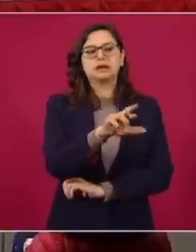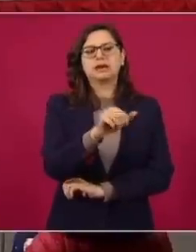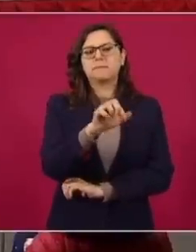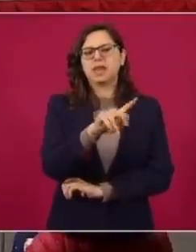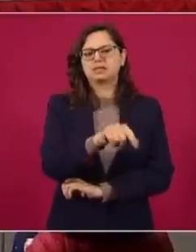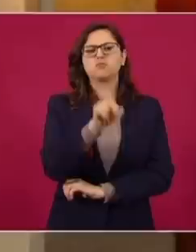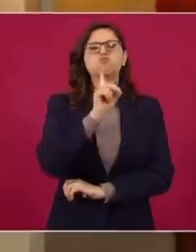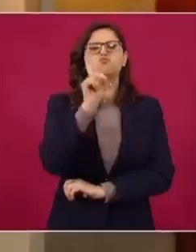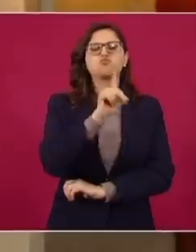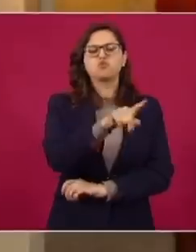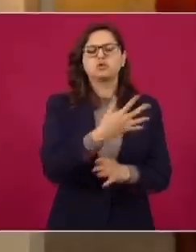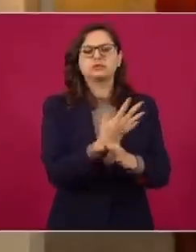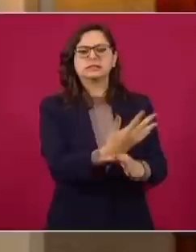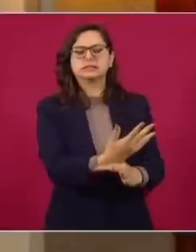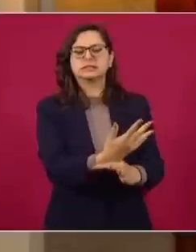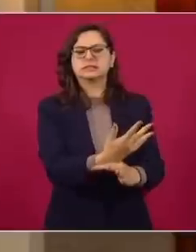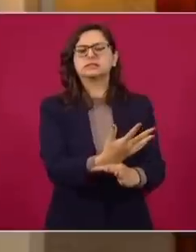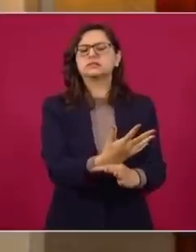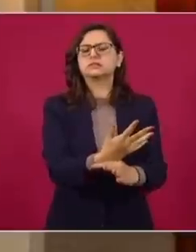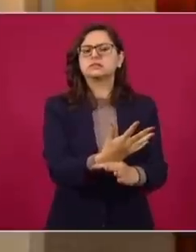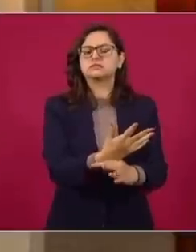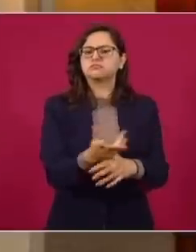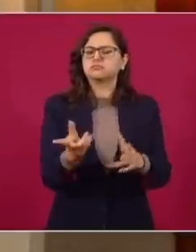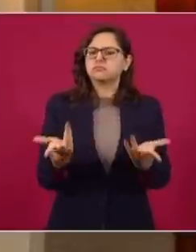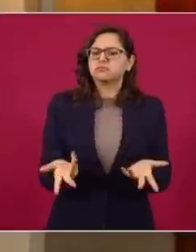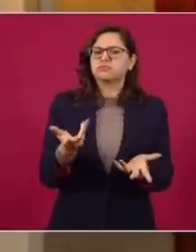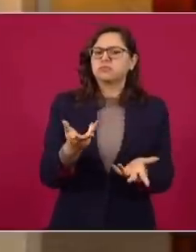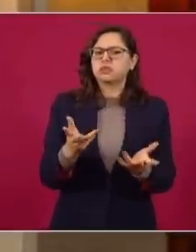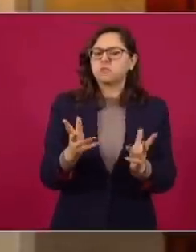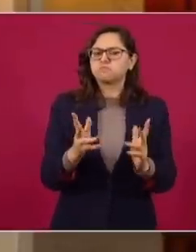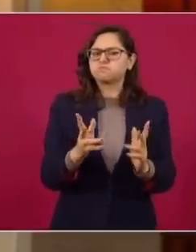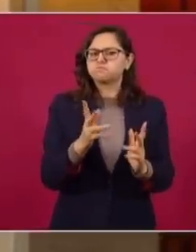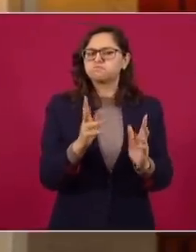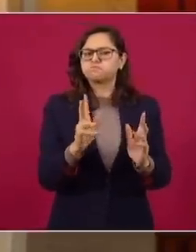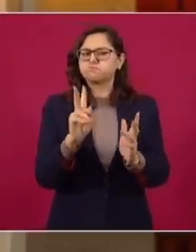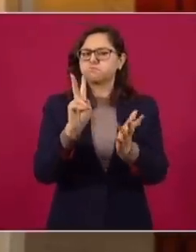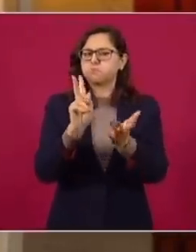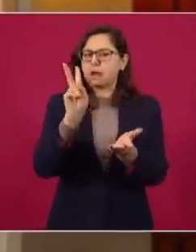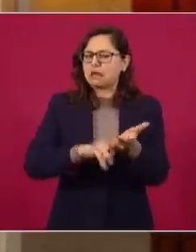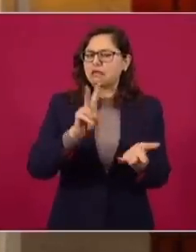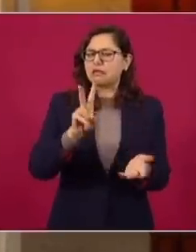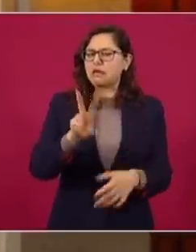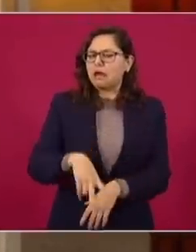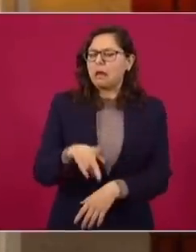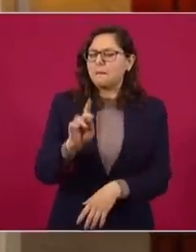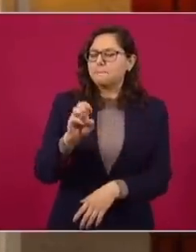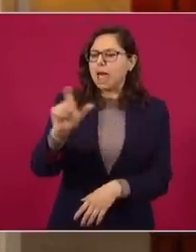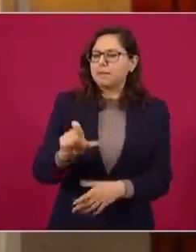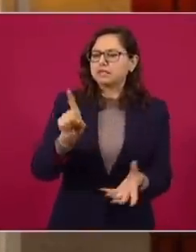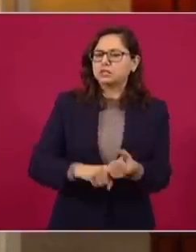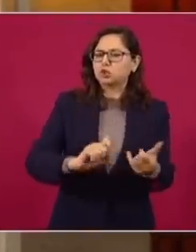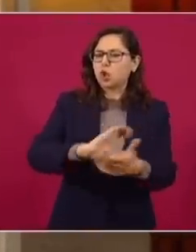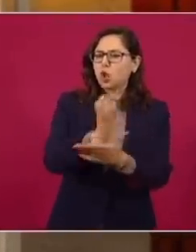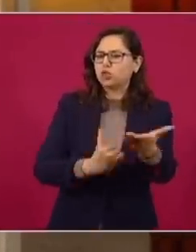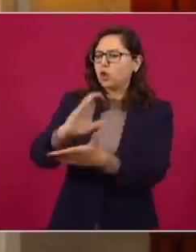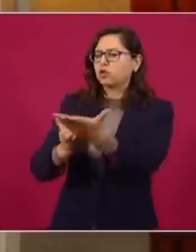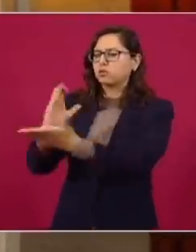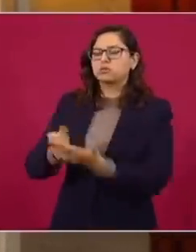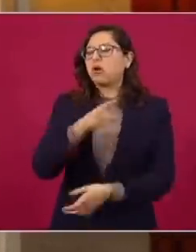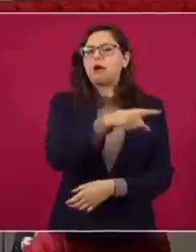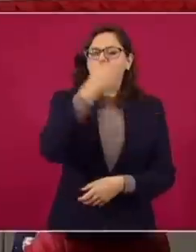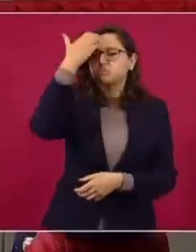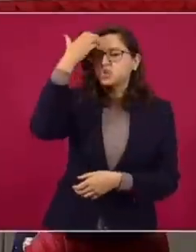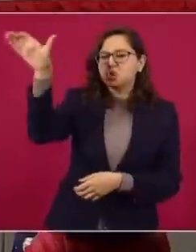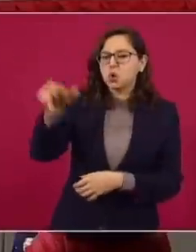que desconoce los diversos tipos de contratos que se manejan en Pemex. Esto se observa cuando ella